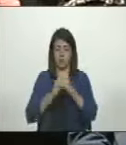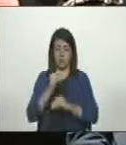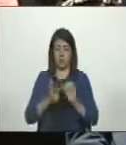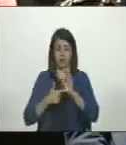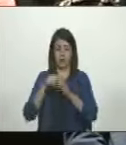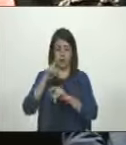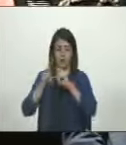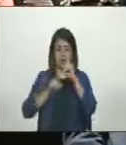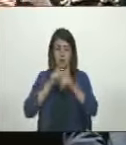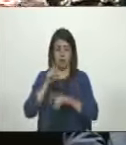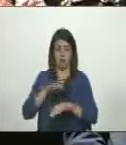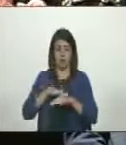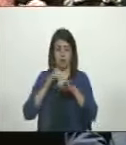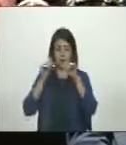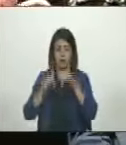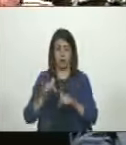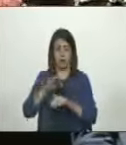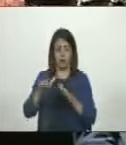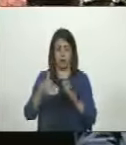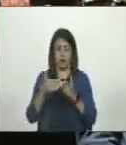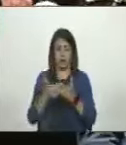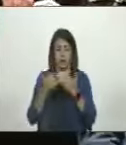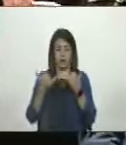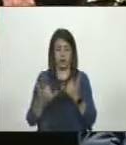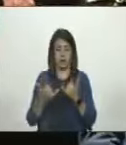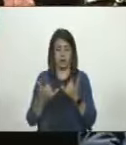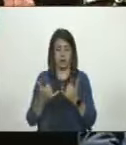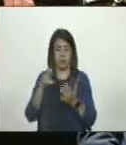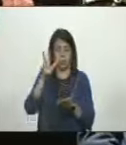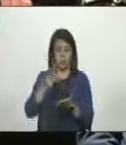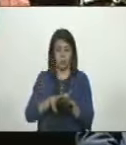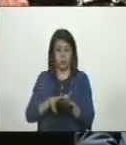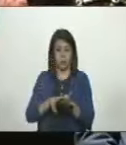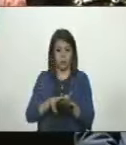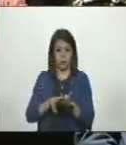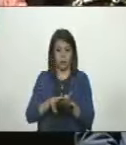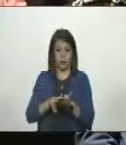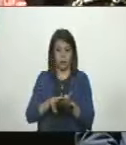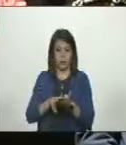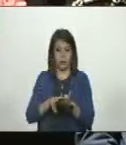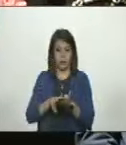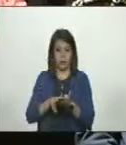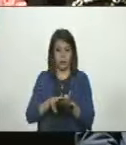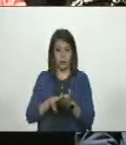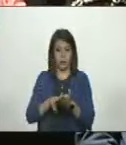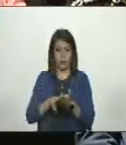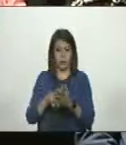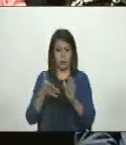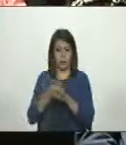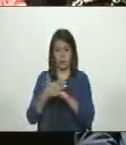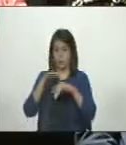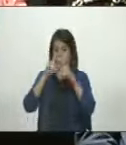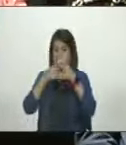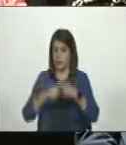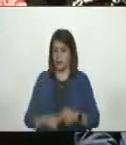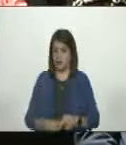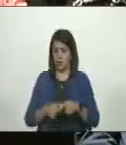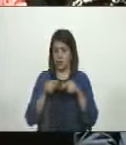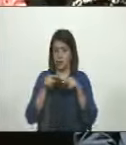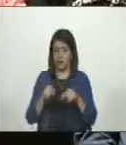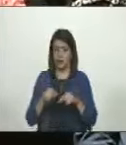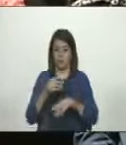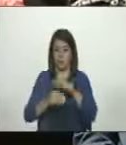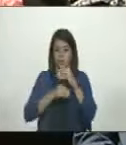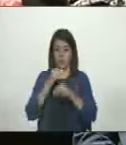consideración de toda esta plenaria para su aprobación, este será un presupuesto que